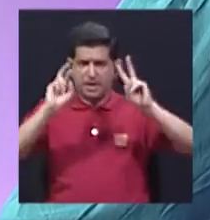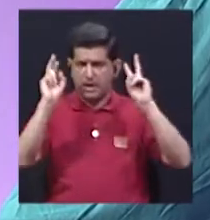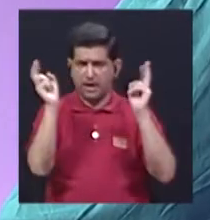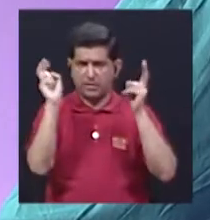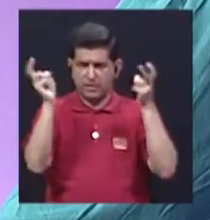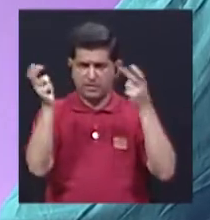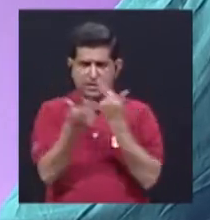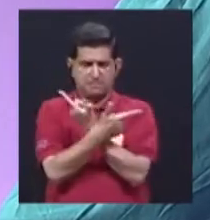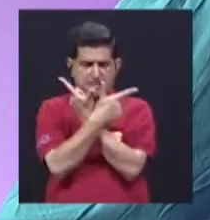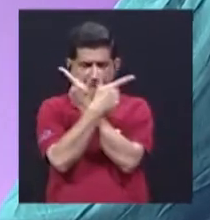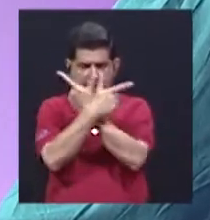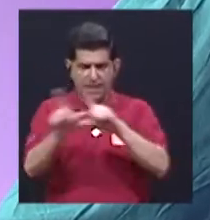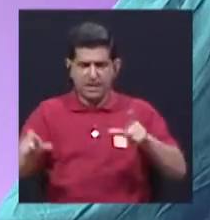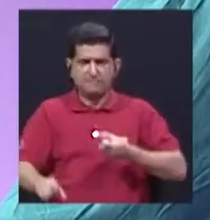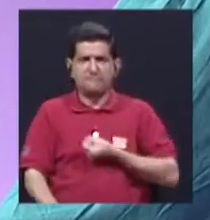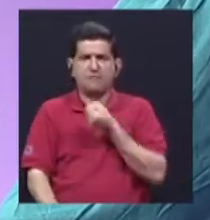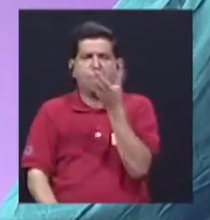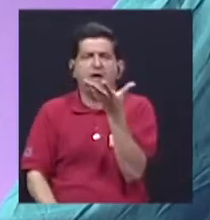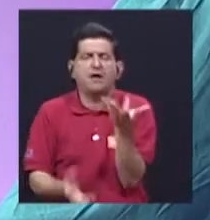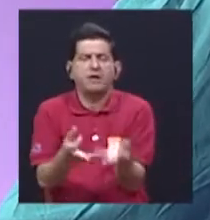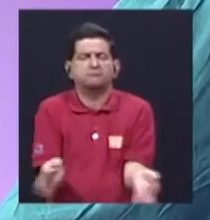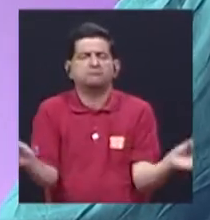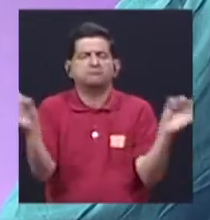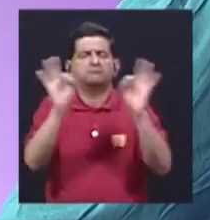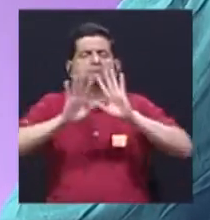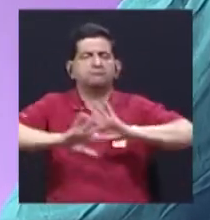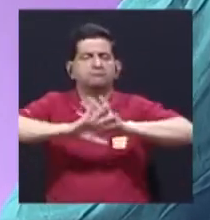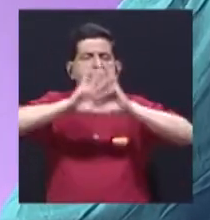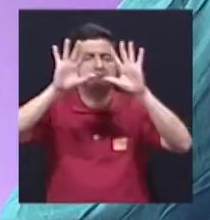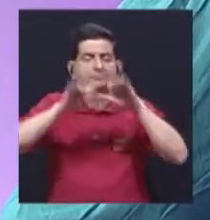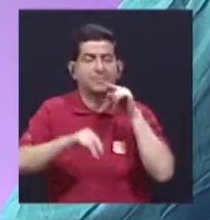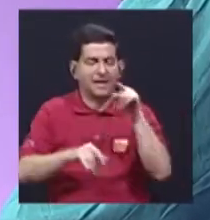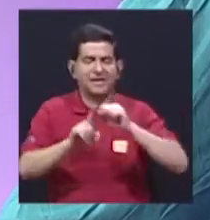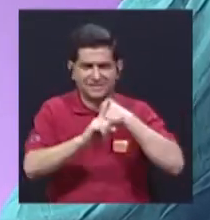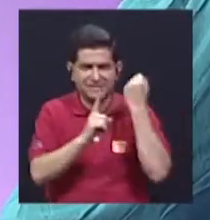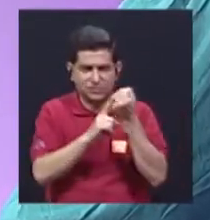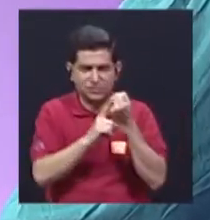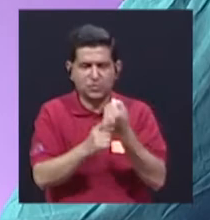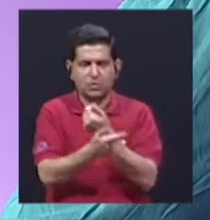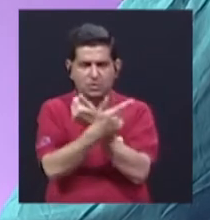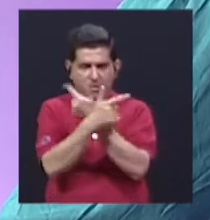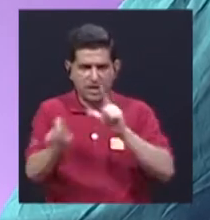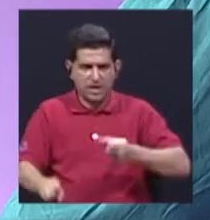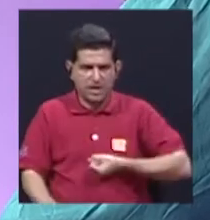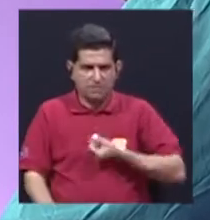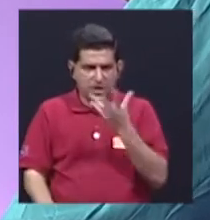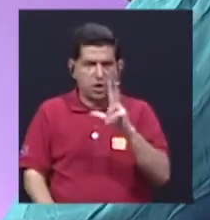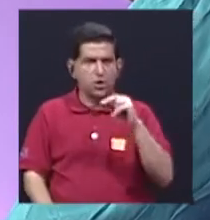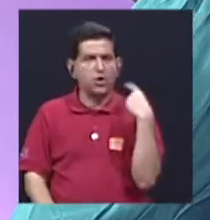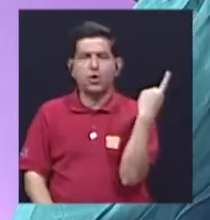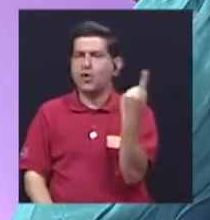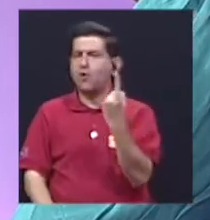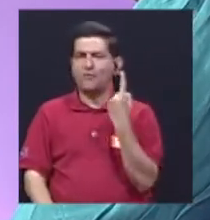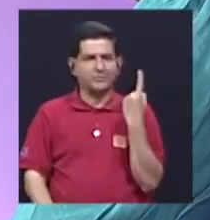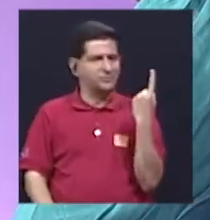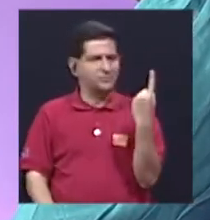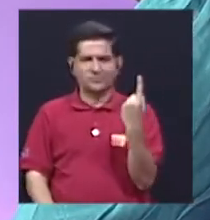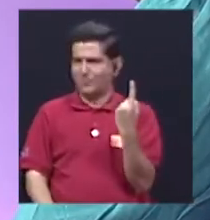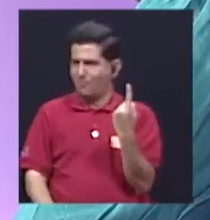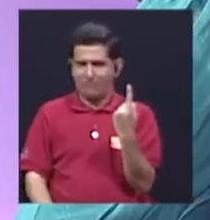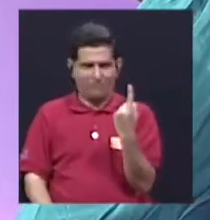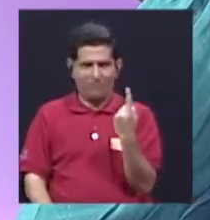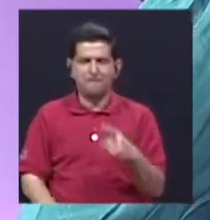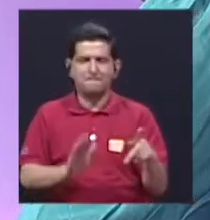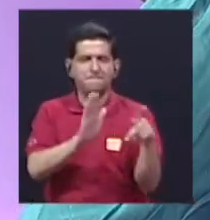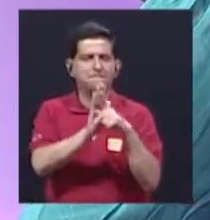de la libertad de expresión, sería importante aclarar que la libertad de expresión no solo tiene que ver con la